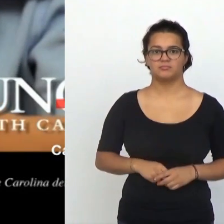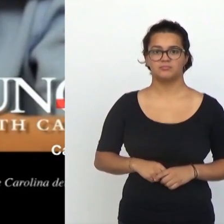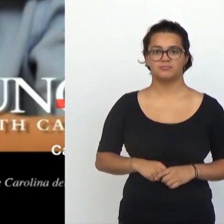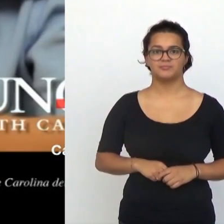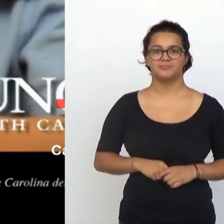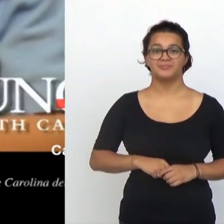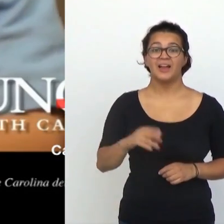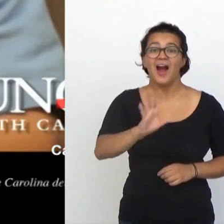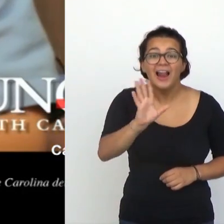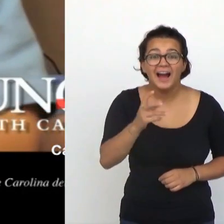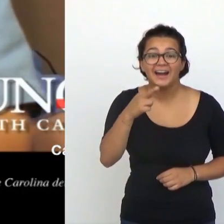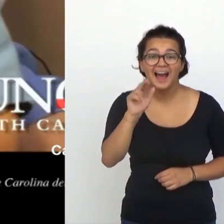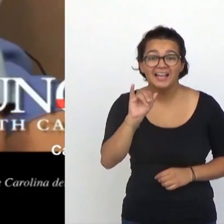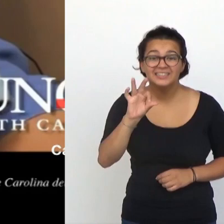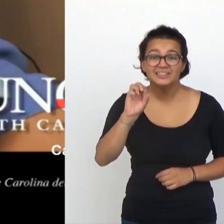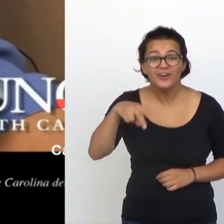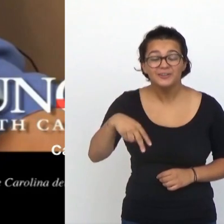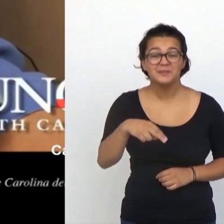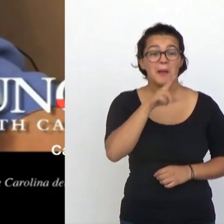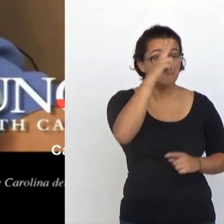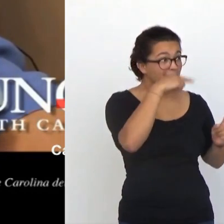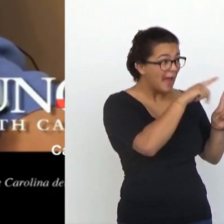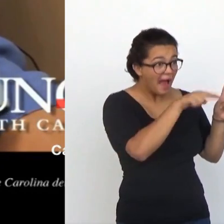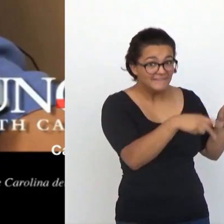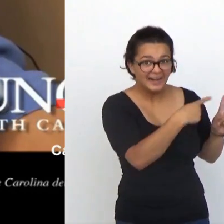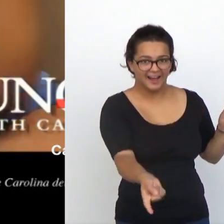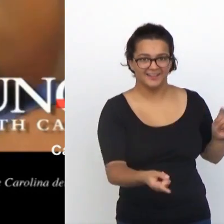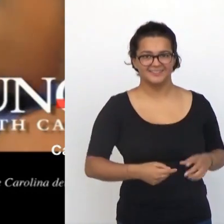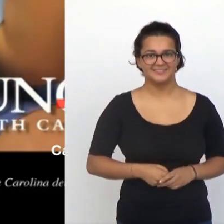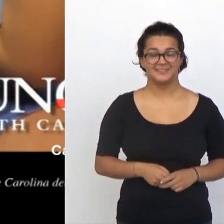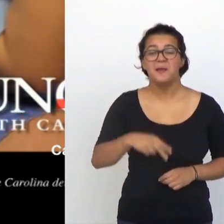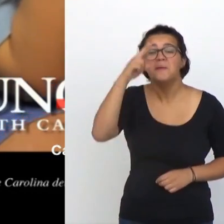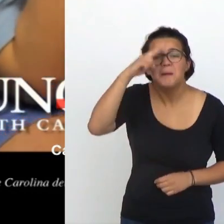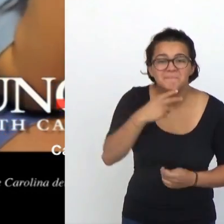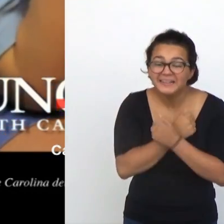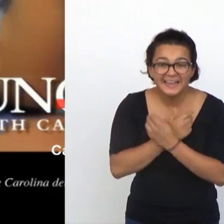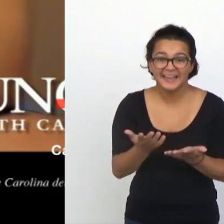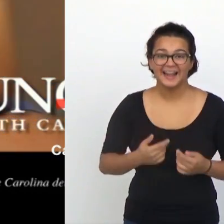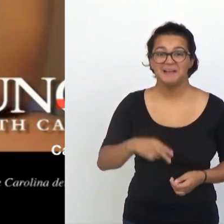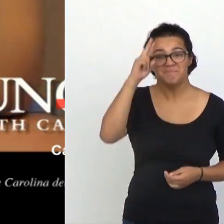¡Hola, Grayson! ¡Fácil con el padre! ¡El padre te ama! ¡El padre te ama!